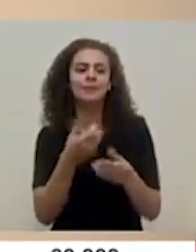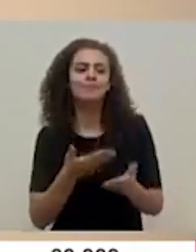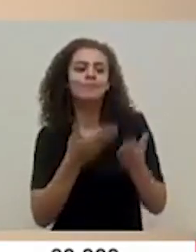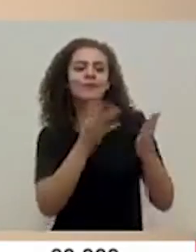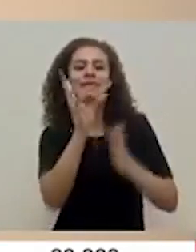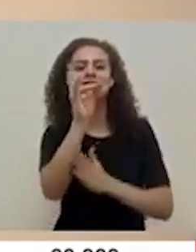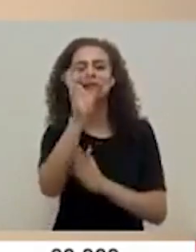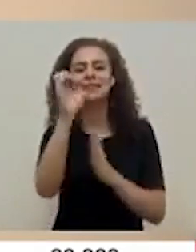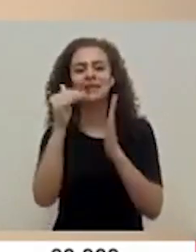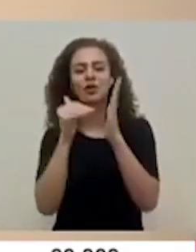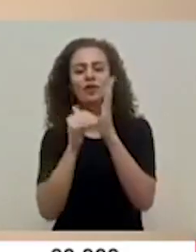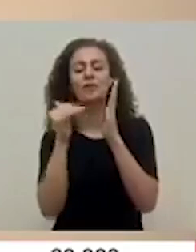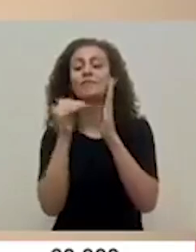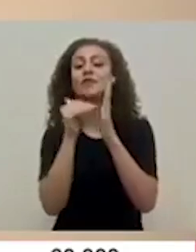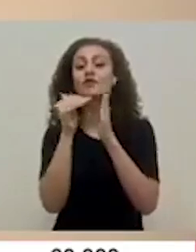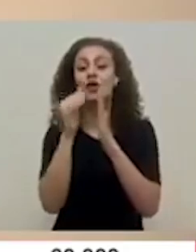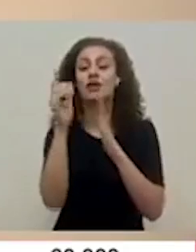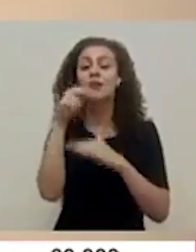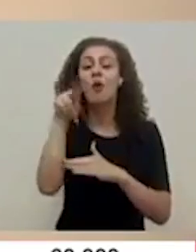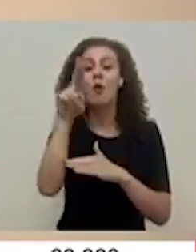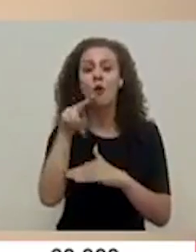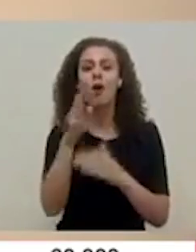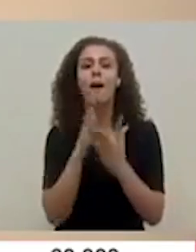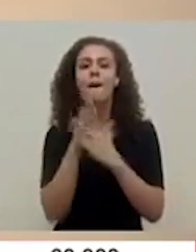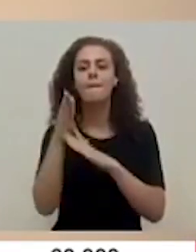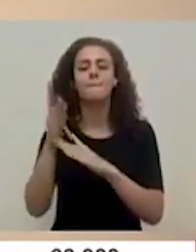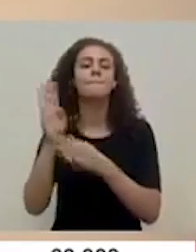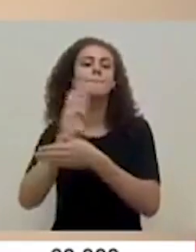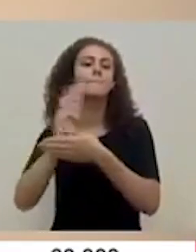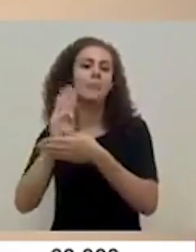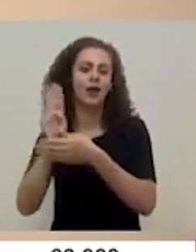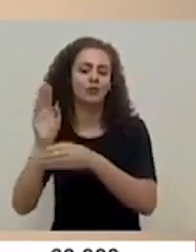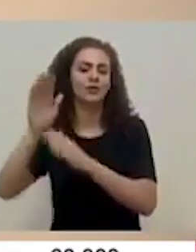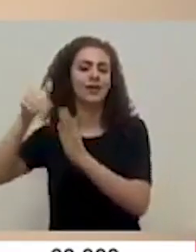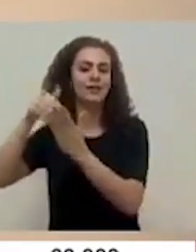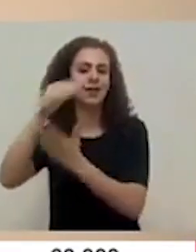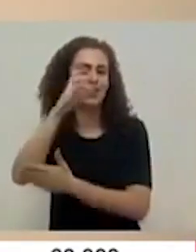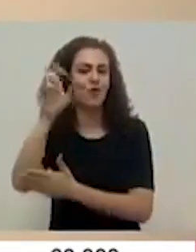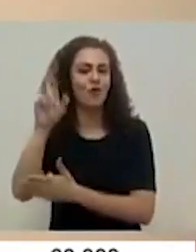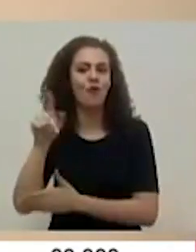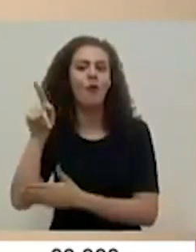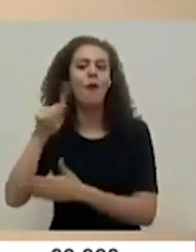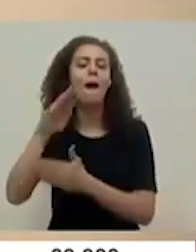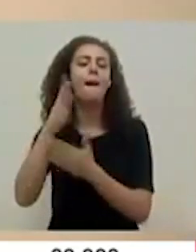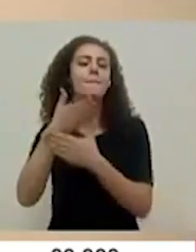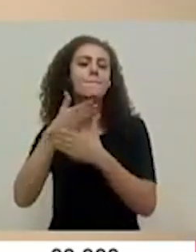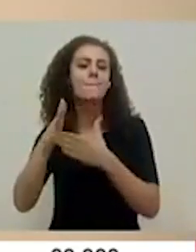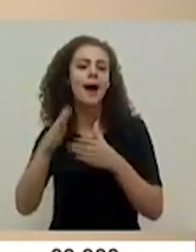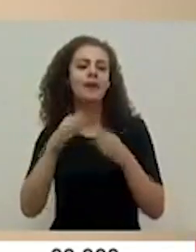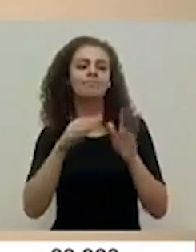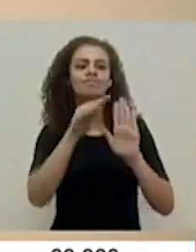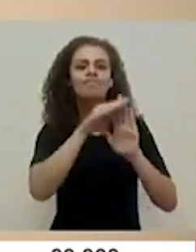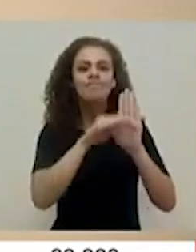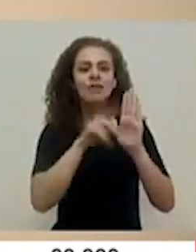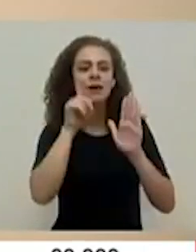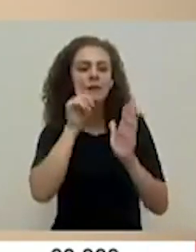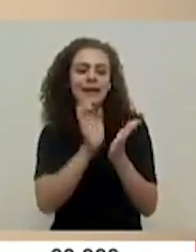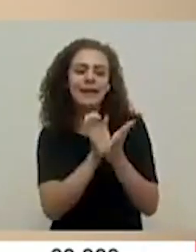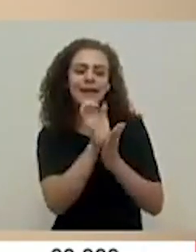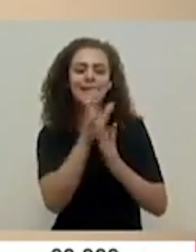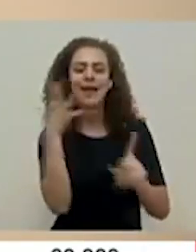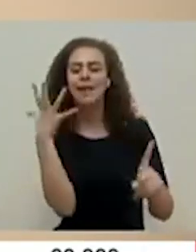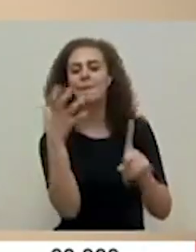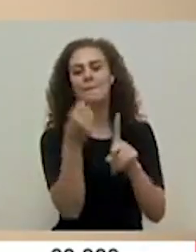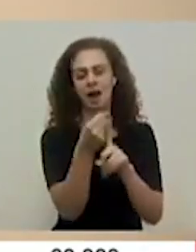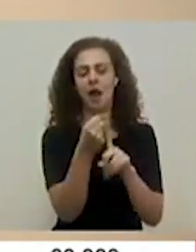mil millones de colones por parte del Banco Central de Costa Rica como parte de las medidas para mitigar el impacto de la